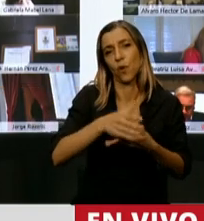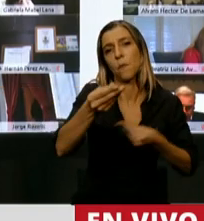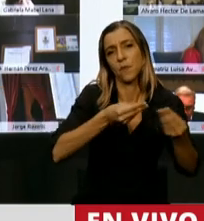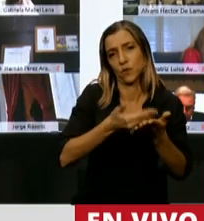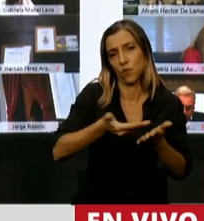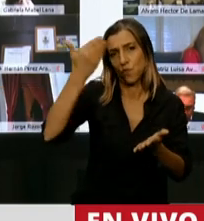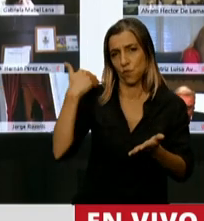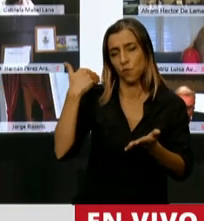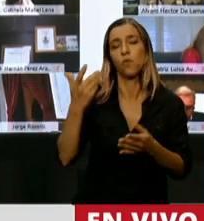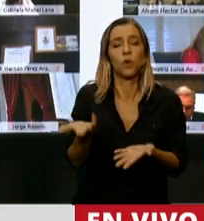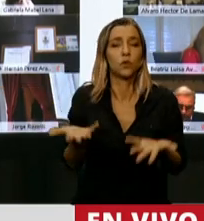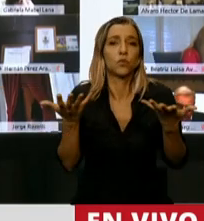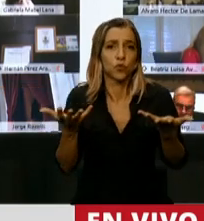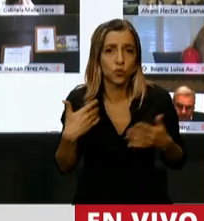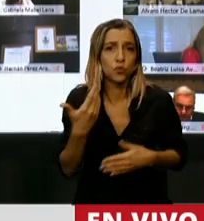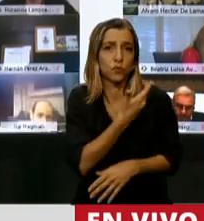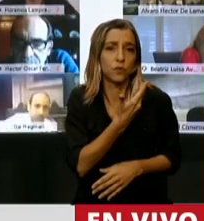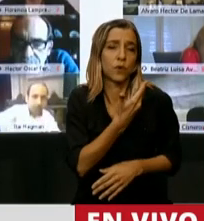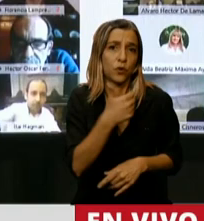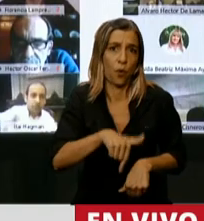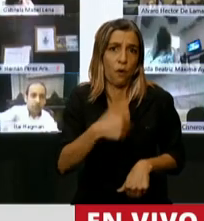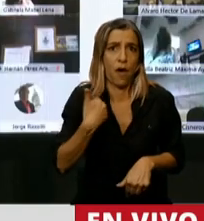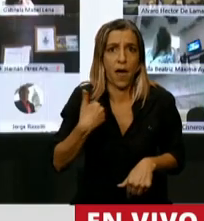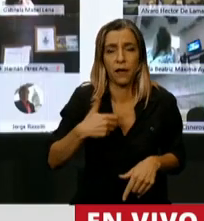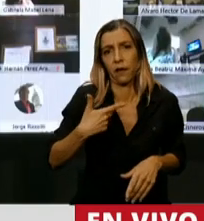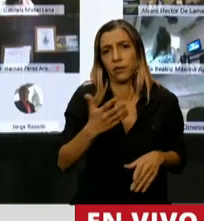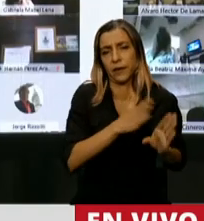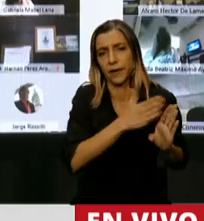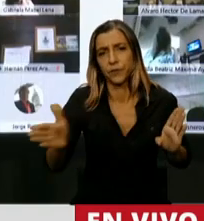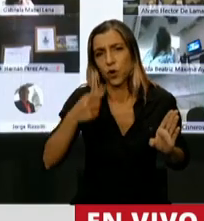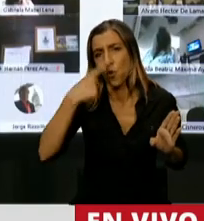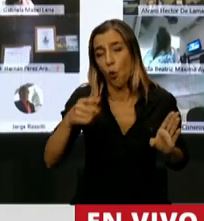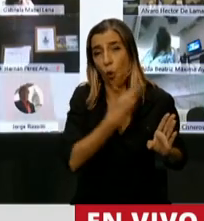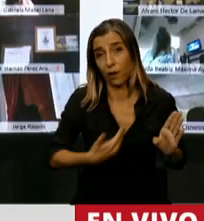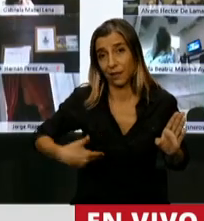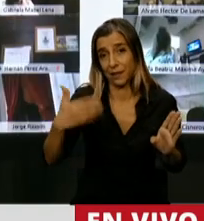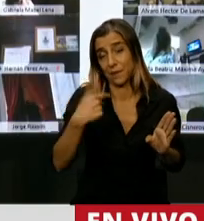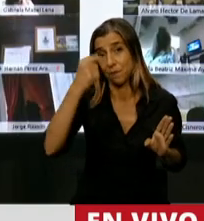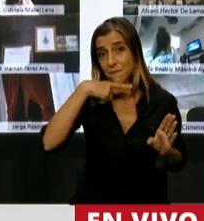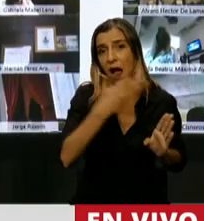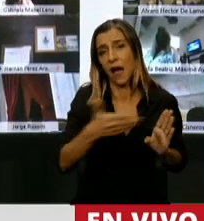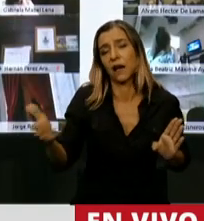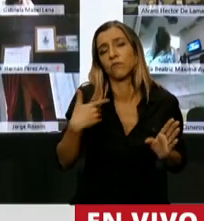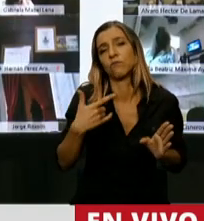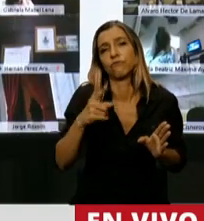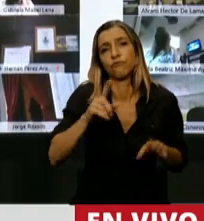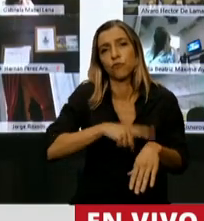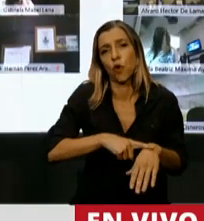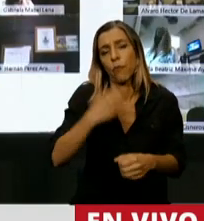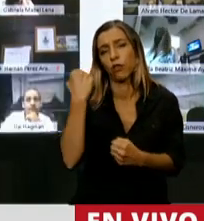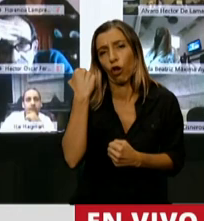atravesó una crisis financiera en los dos últimos años de gestión del Presidente Macri, pero también recordemos la